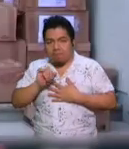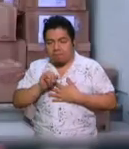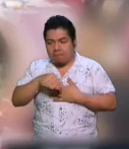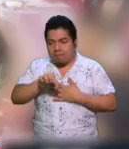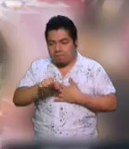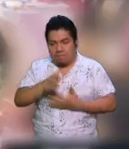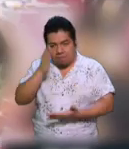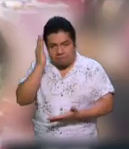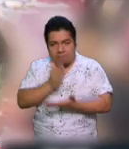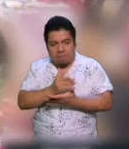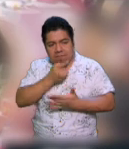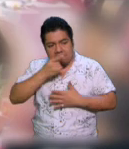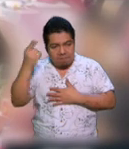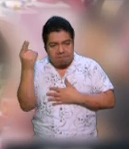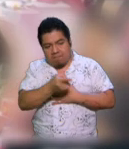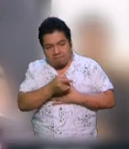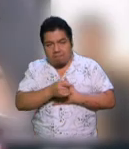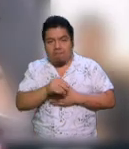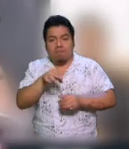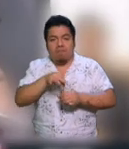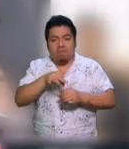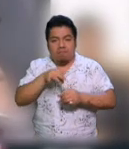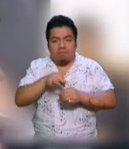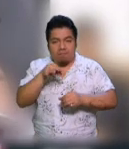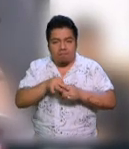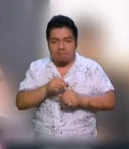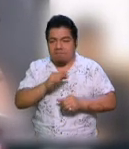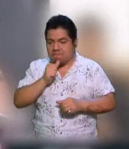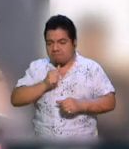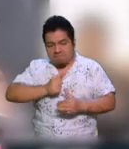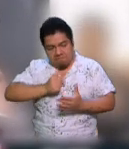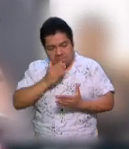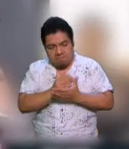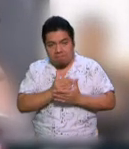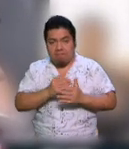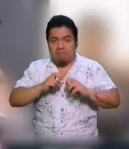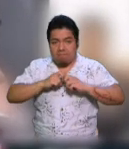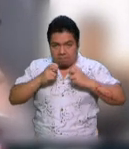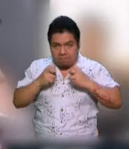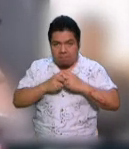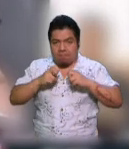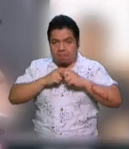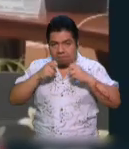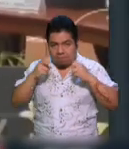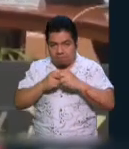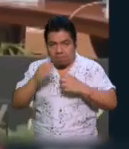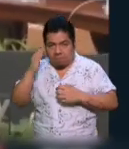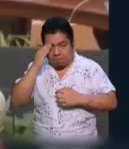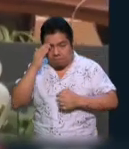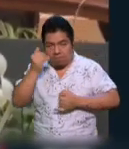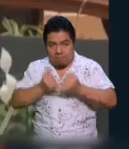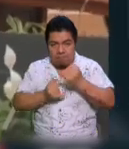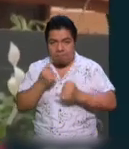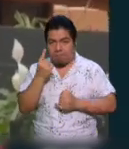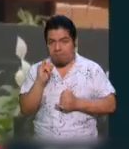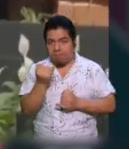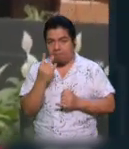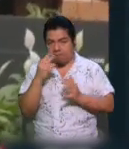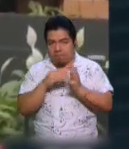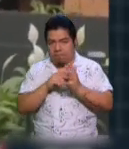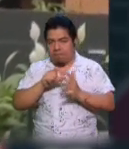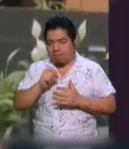Electoral frenar el proceso extraordinario para elegir mediante el voto popular a jueces, magistrados y ministros el 1 de junio de 2025.